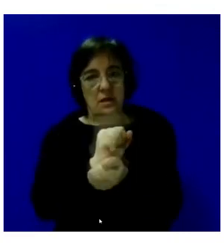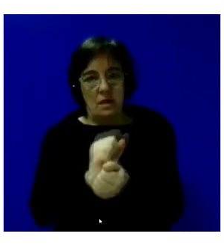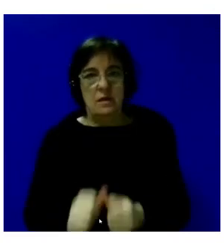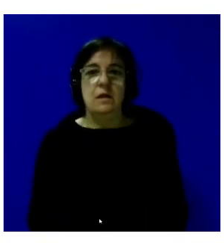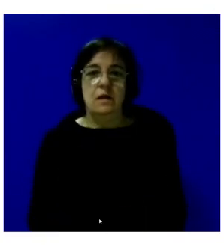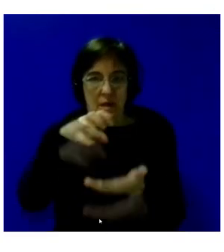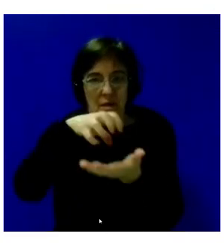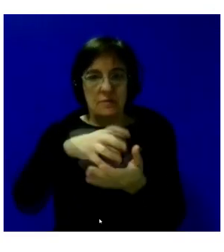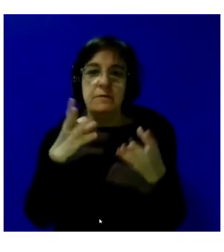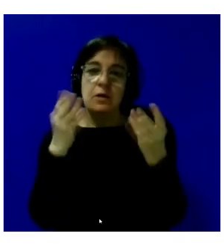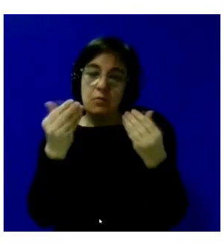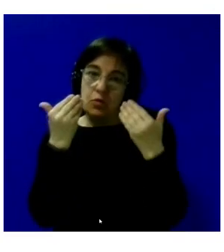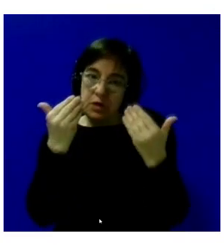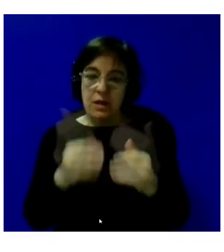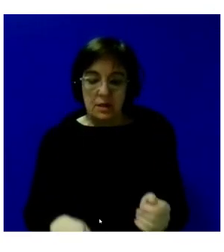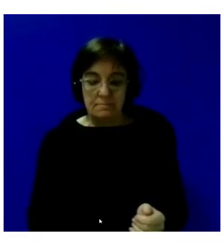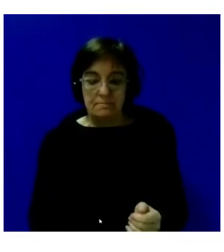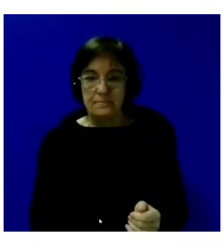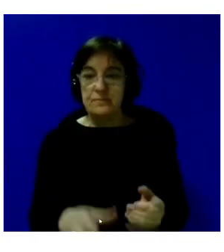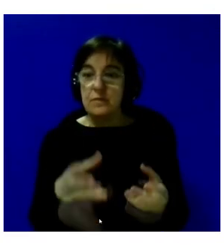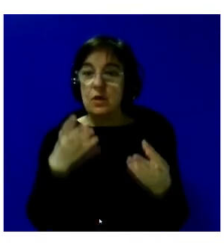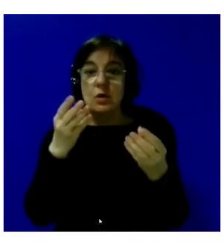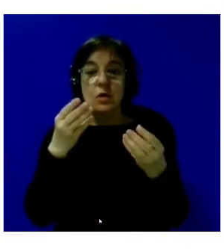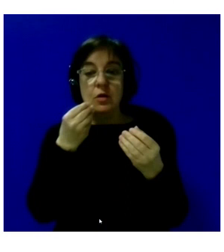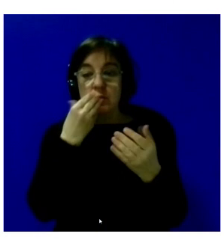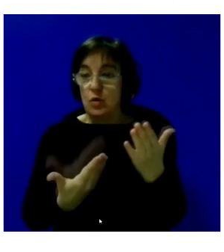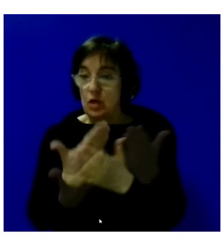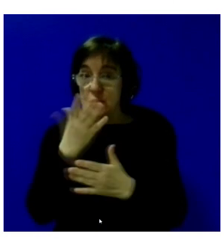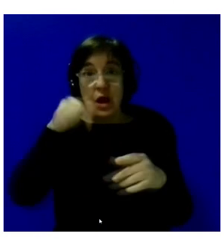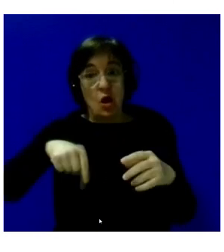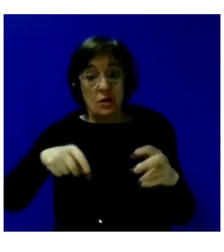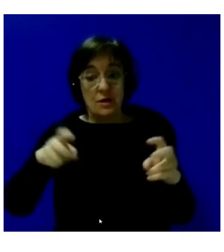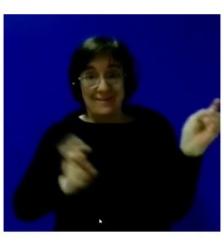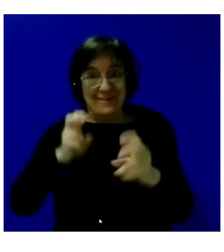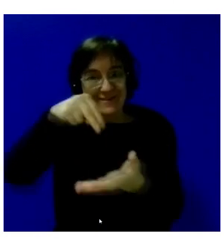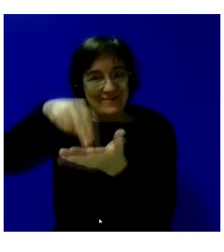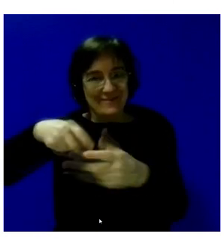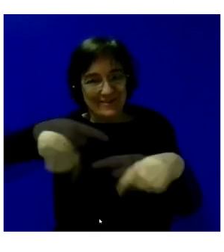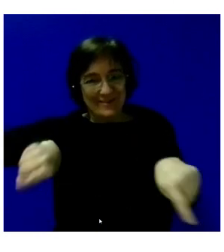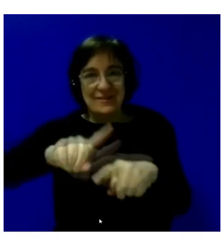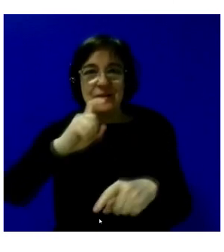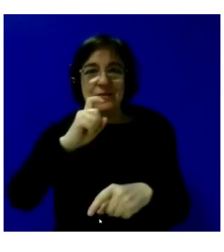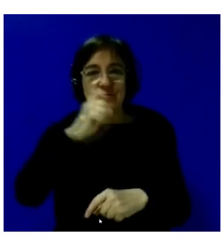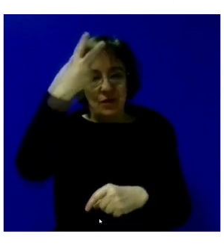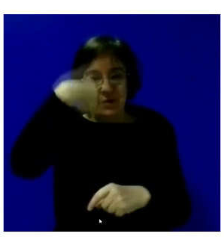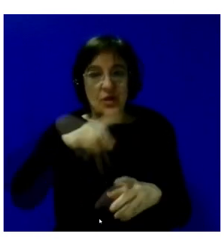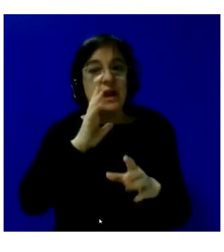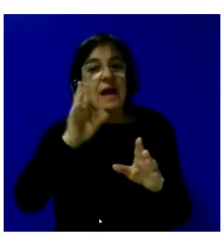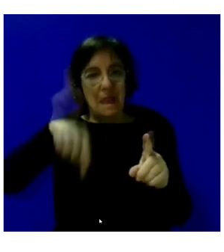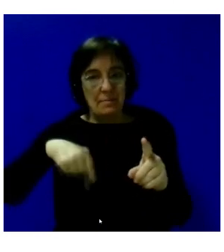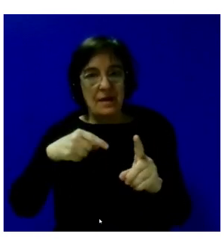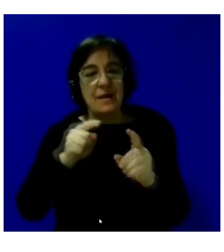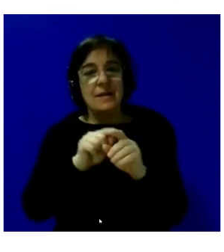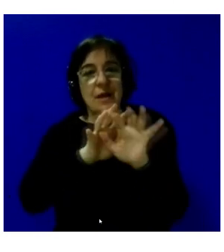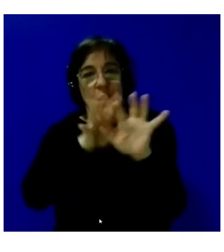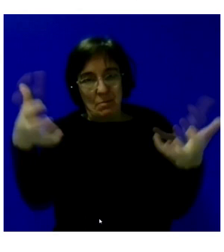Muchas gracias. Buenos días a los que estéis aquí y buenos días también a los que nos siguen por videoconferencia.